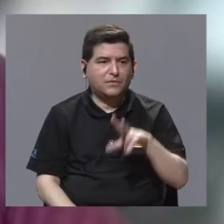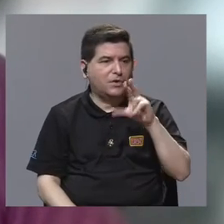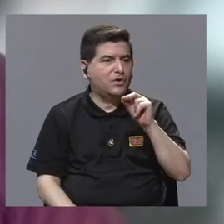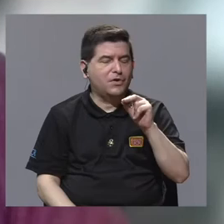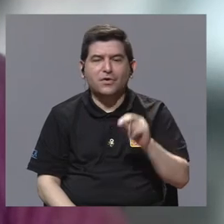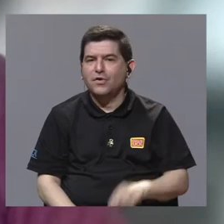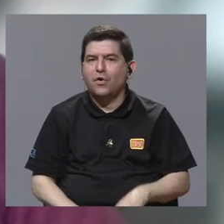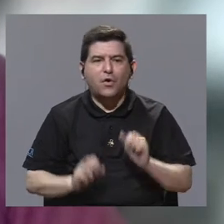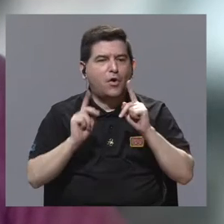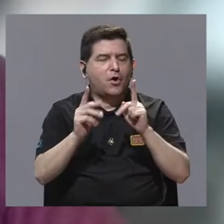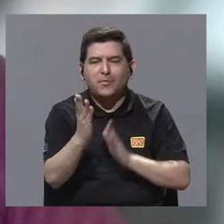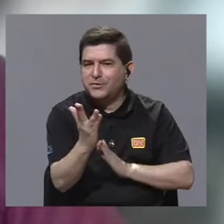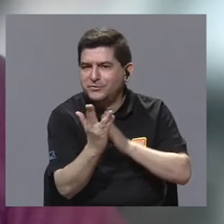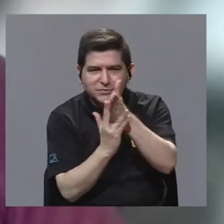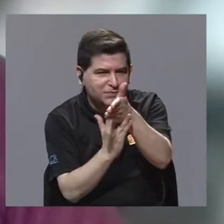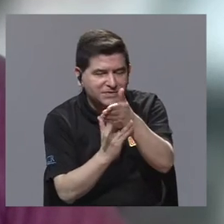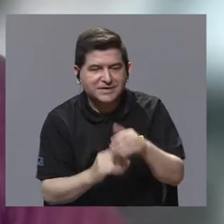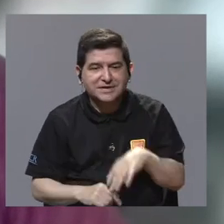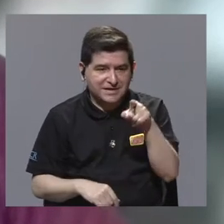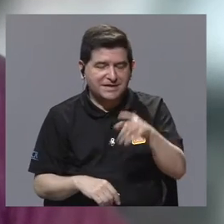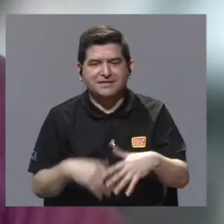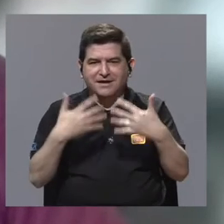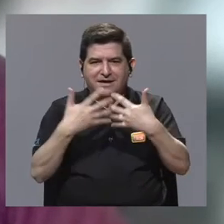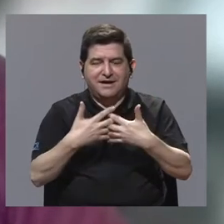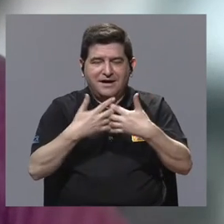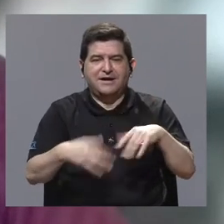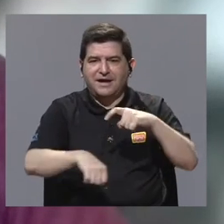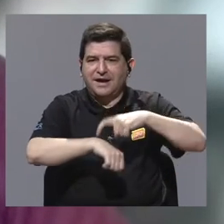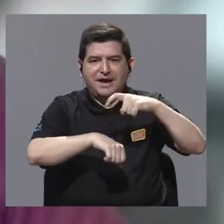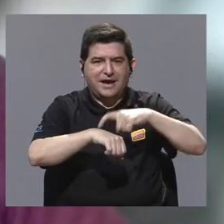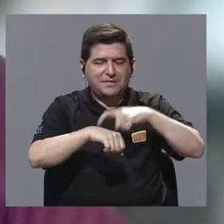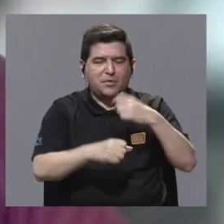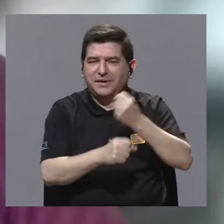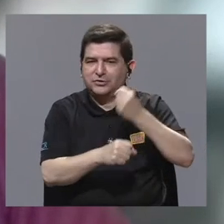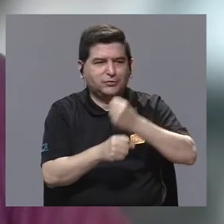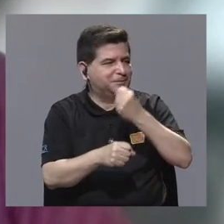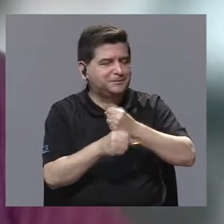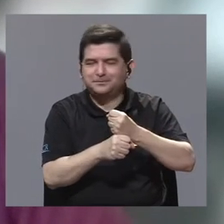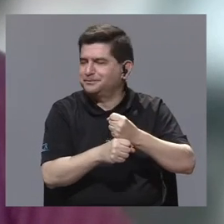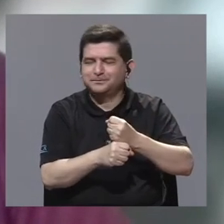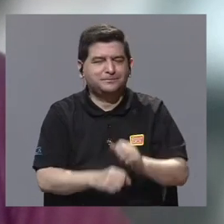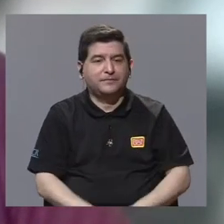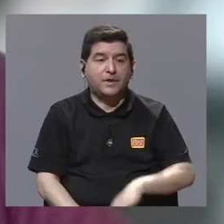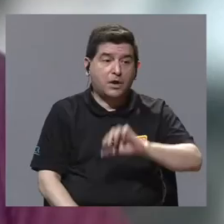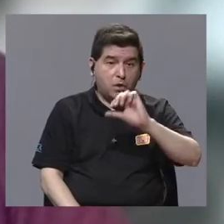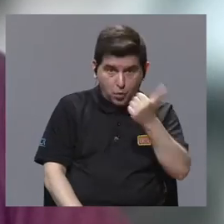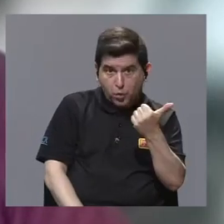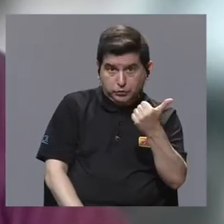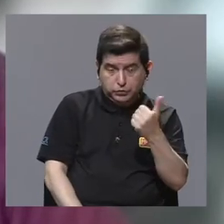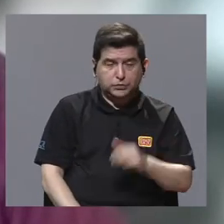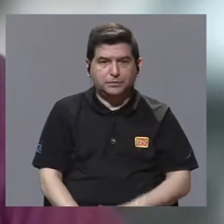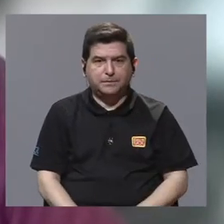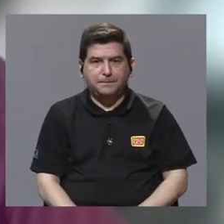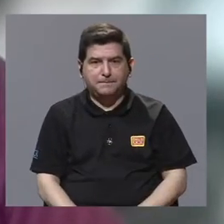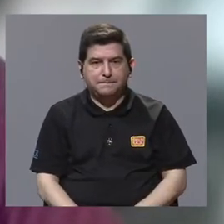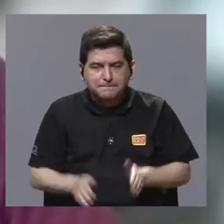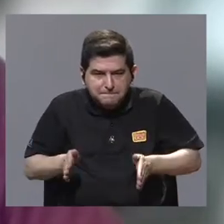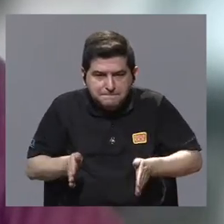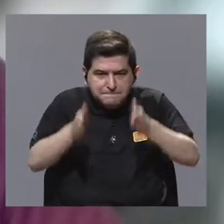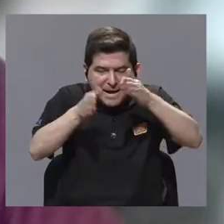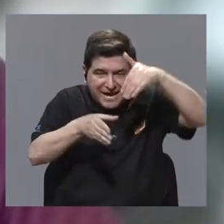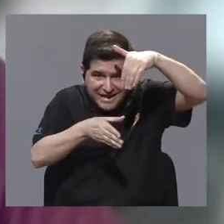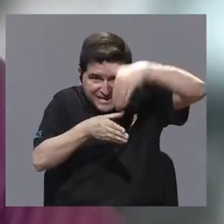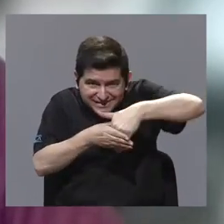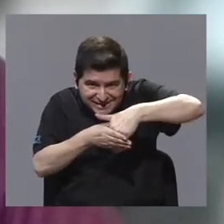se pueda accesar al ciclotrón cuando él se está operando, por decirlo así. La otra cosa es que las paredes